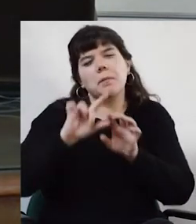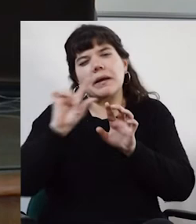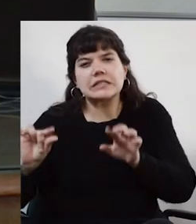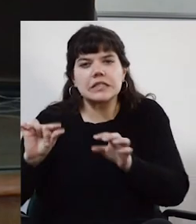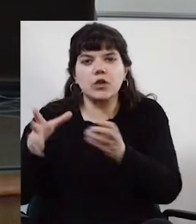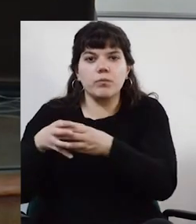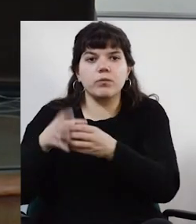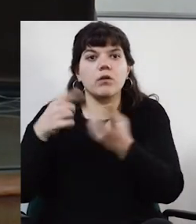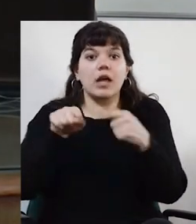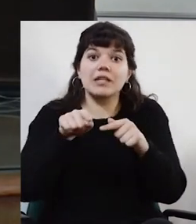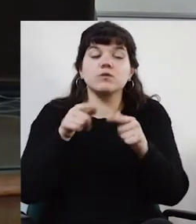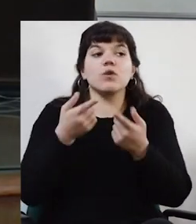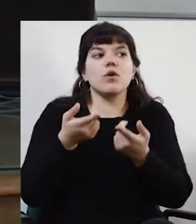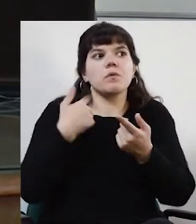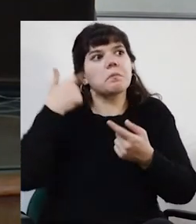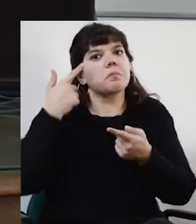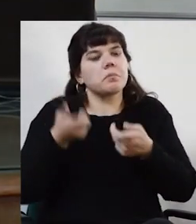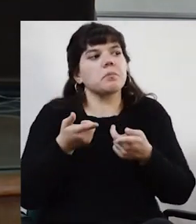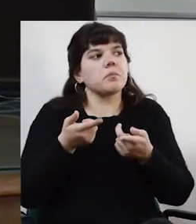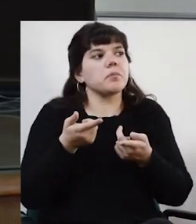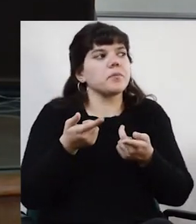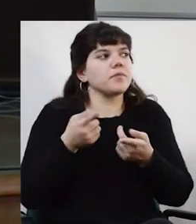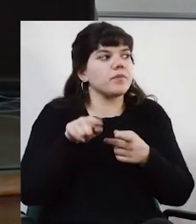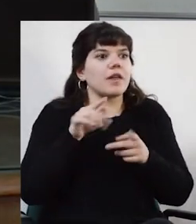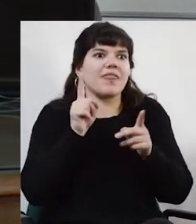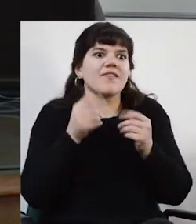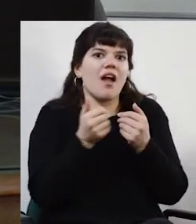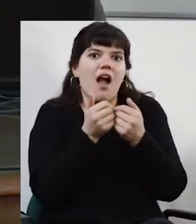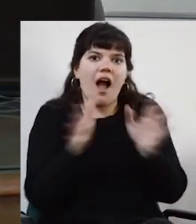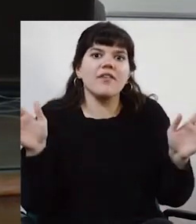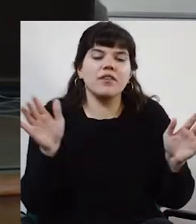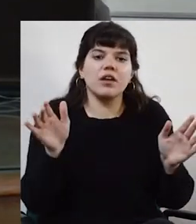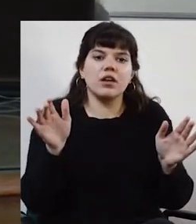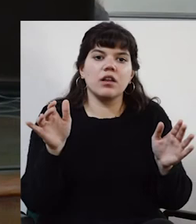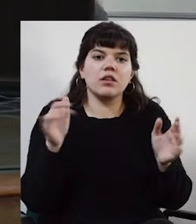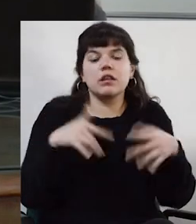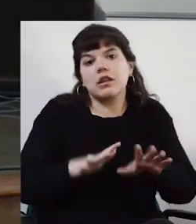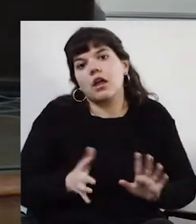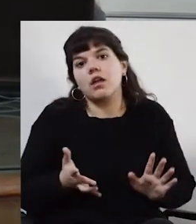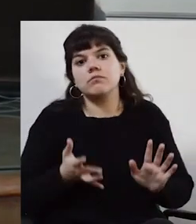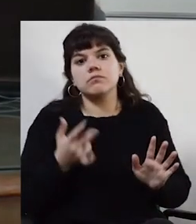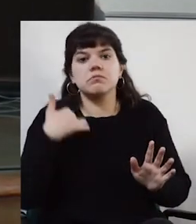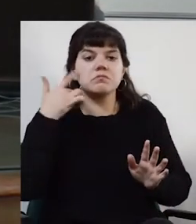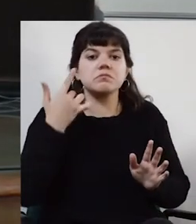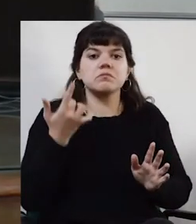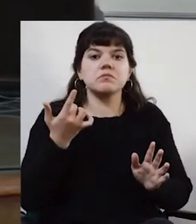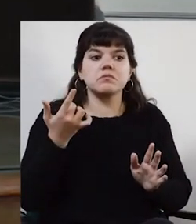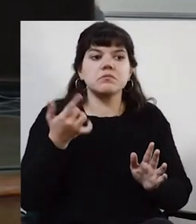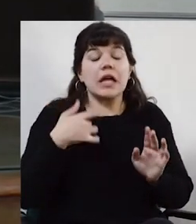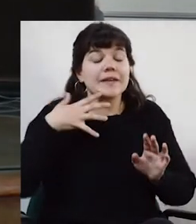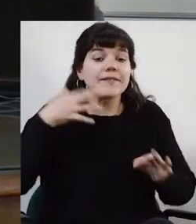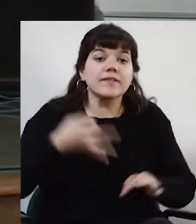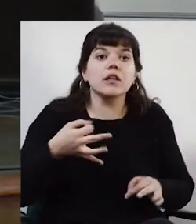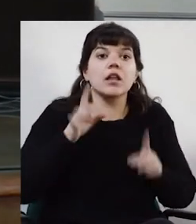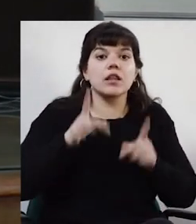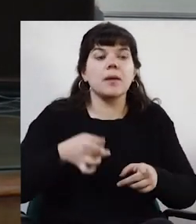qué sé. Y me parece que todo eso tiene que ser bien abierto. O sea, y de verdad,